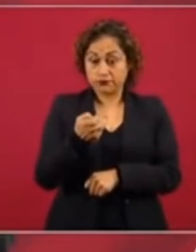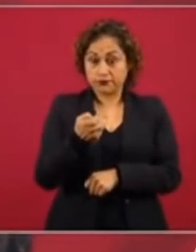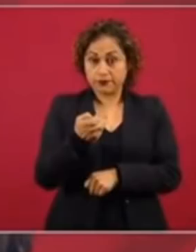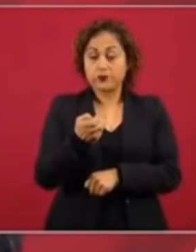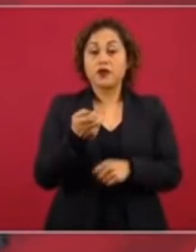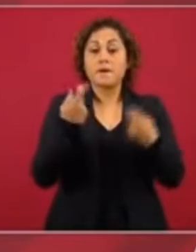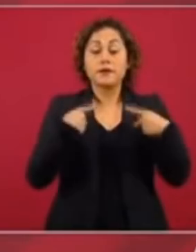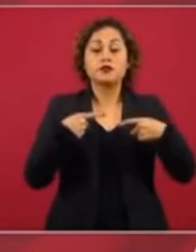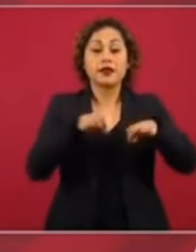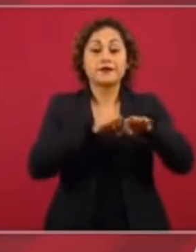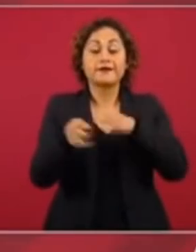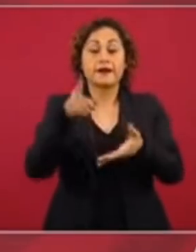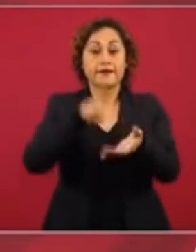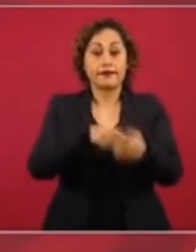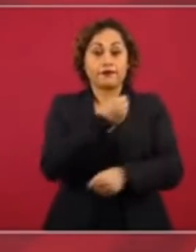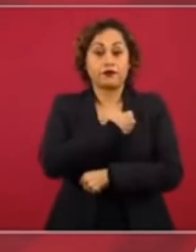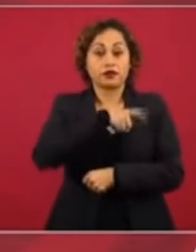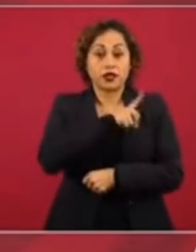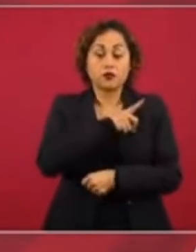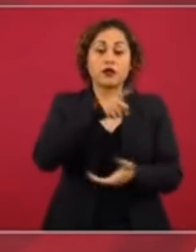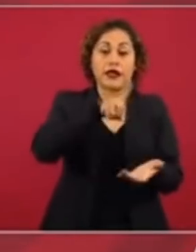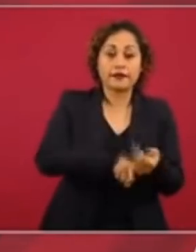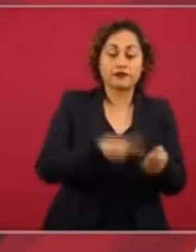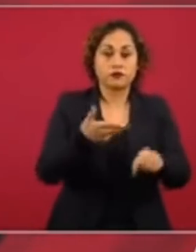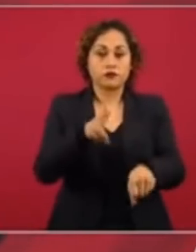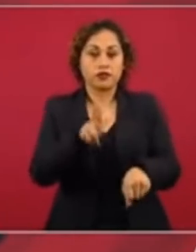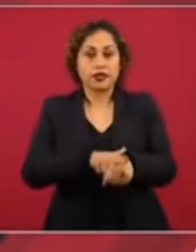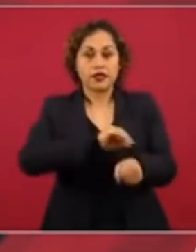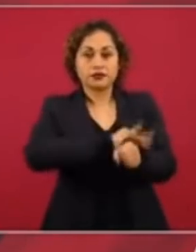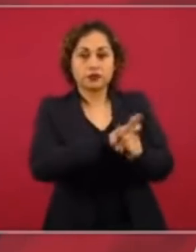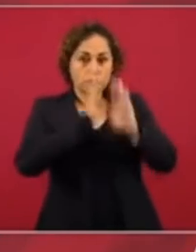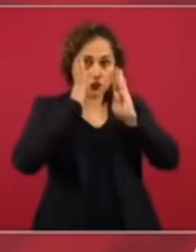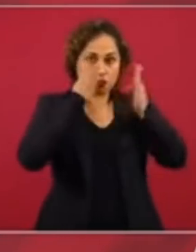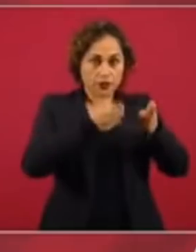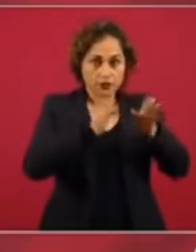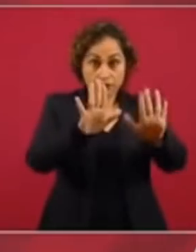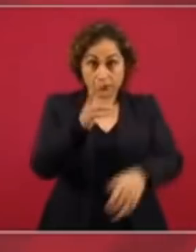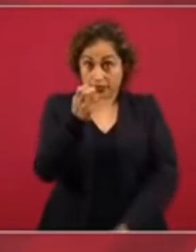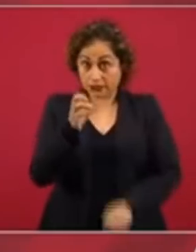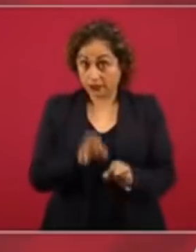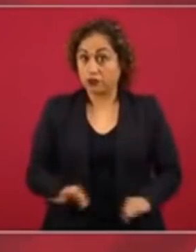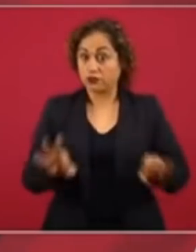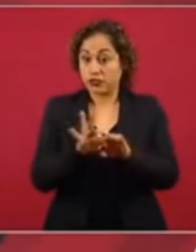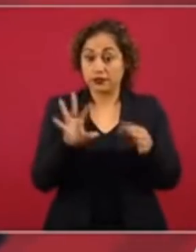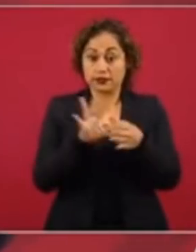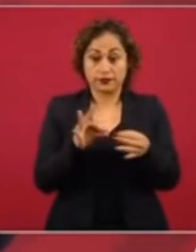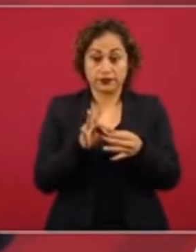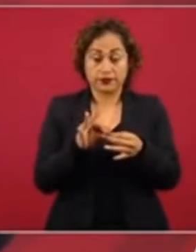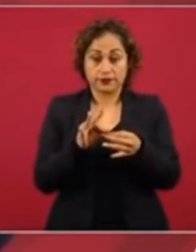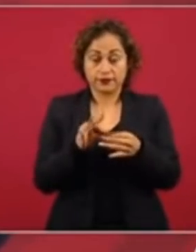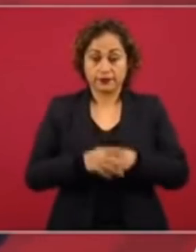la salud que están en hospitales COVID. Y aquí aclaro algo que considero importante.